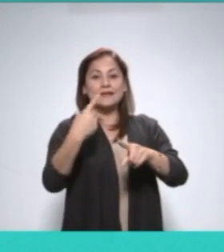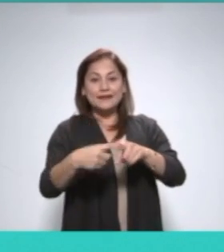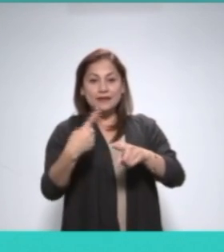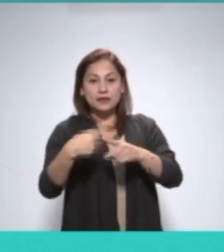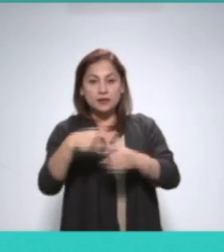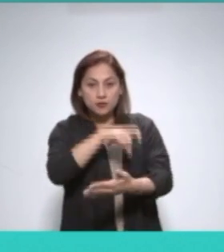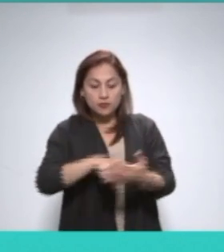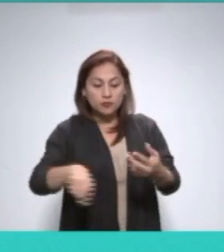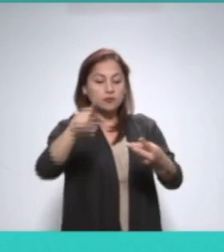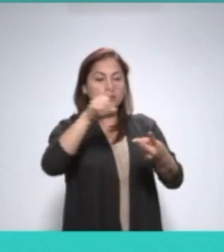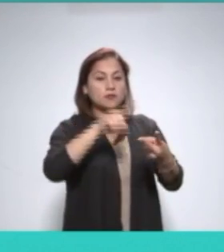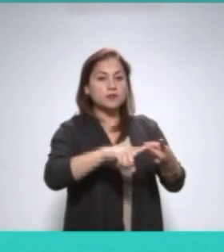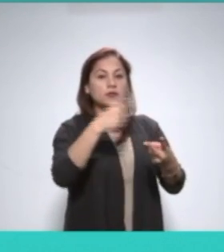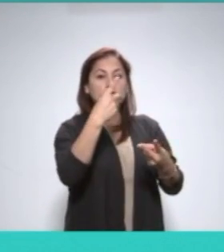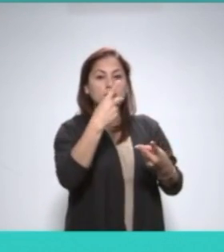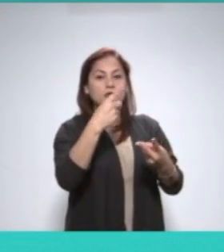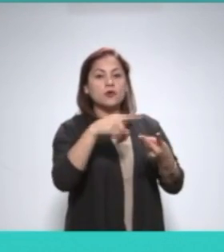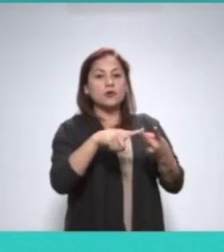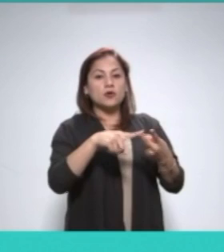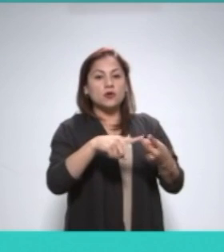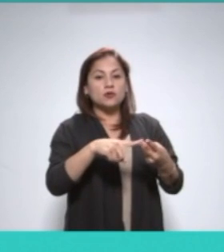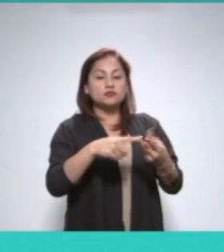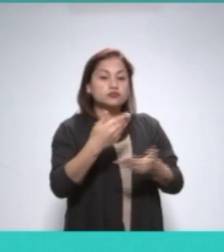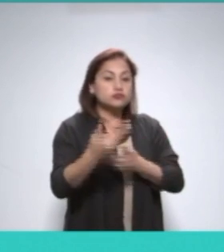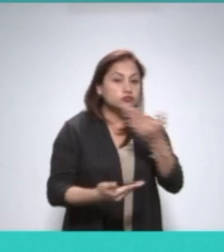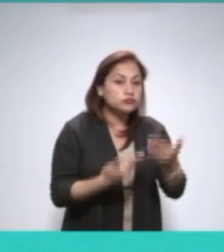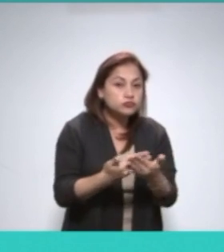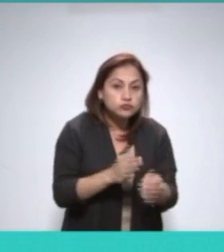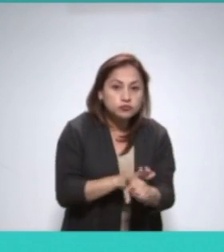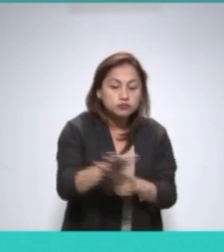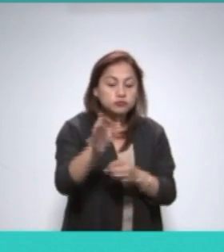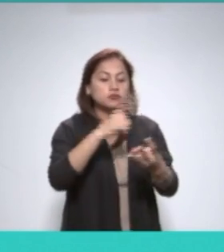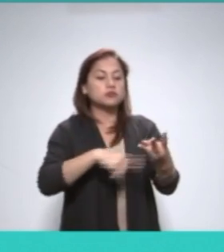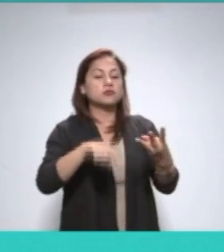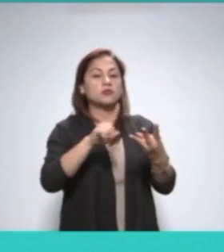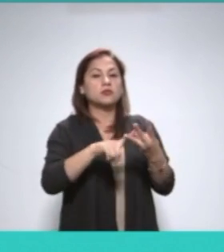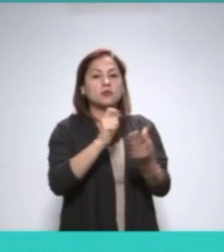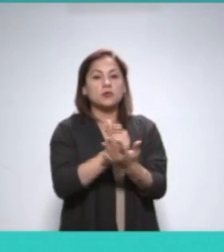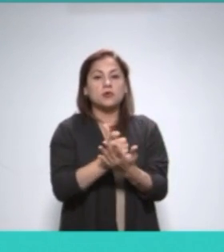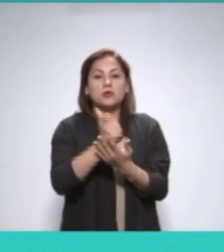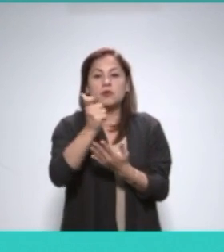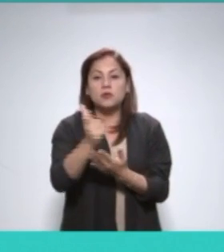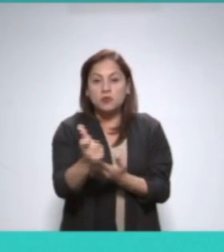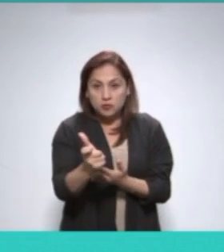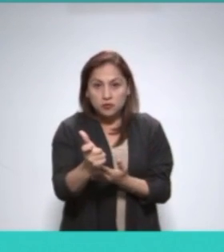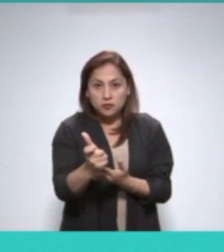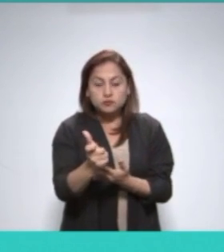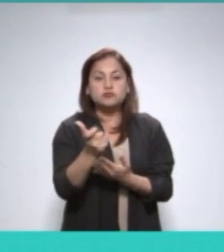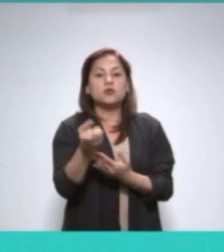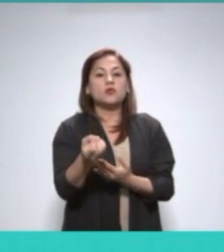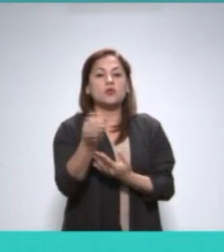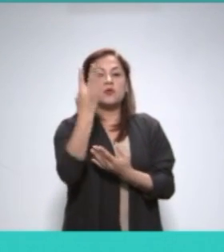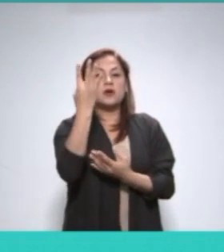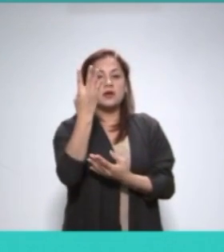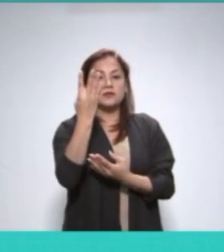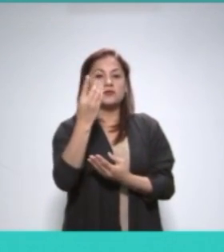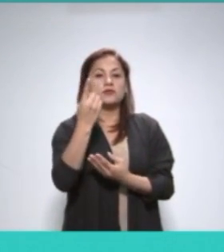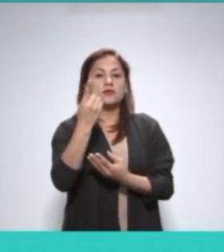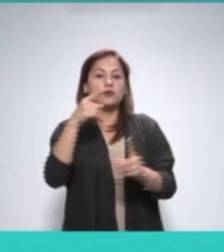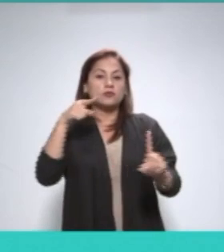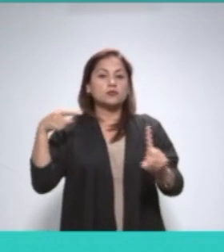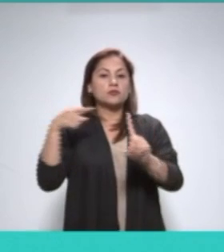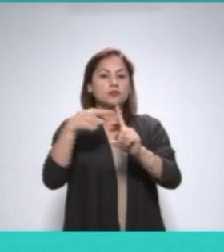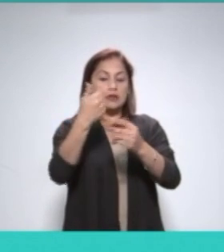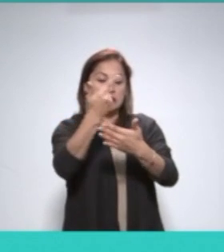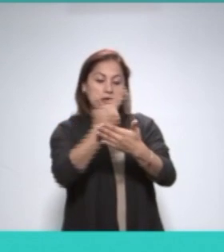el tipo de servicio o bien que se suministró, tres, el monto pagado por el bien o servicio que prestó, con relación al listado de